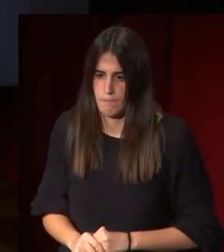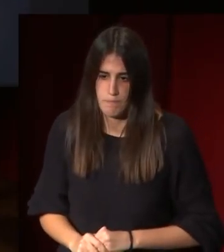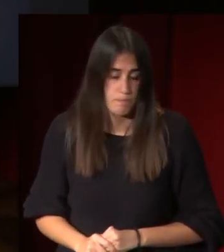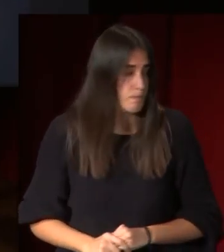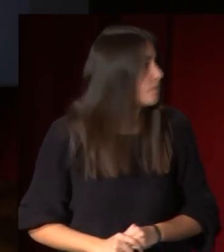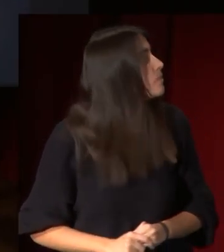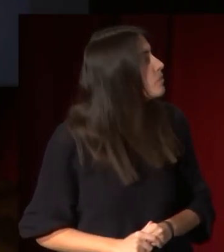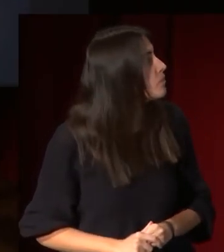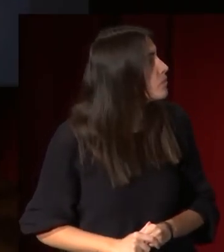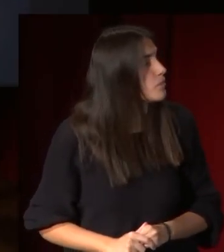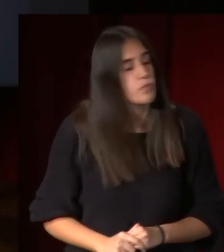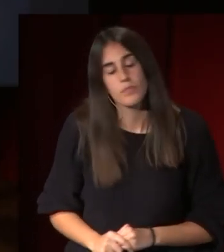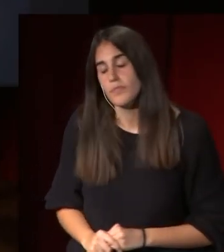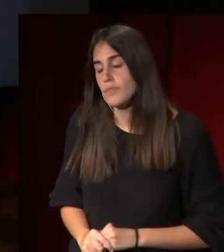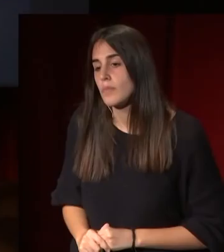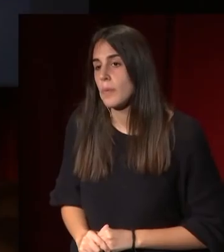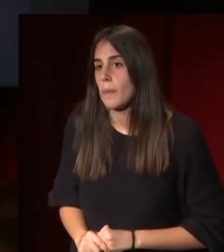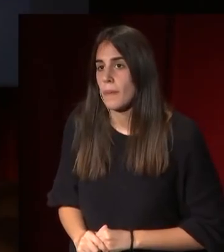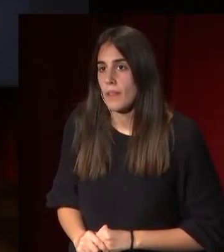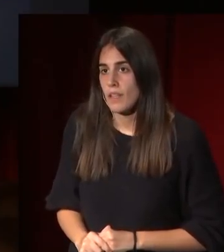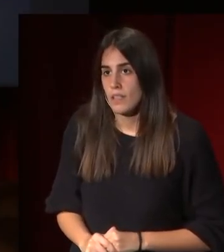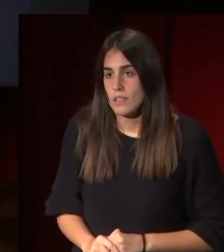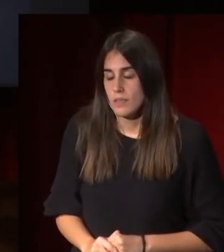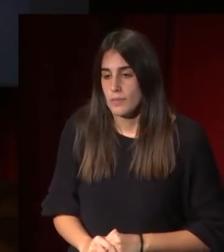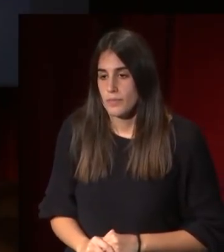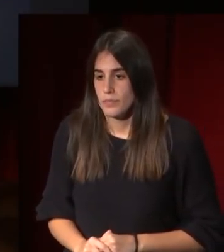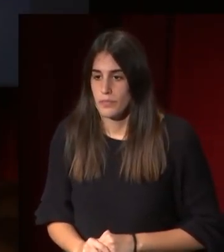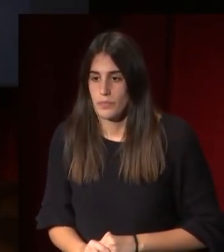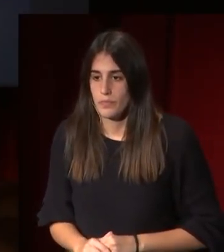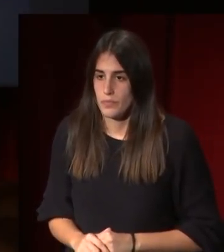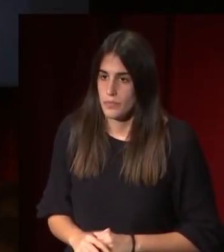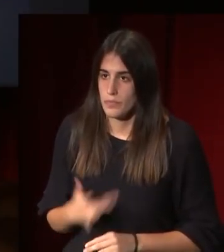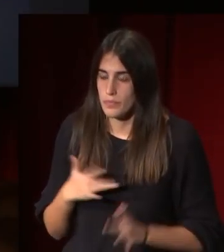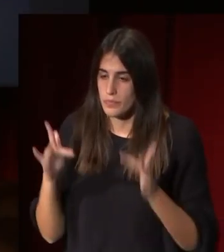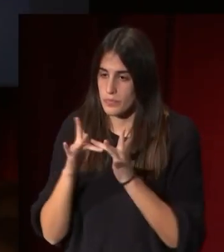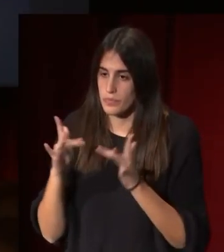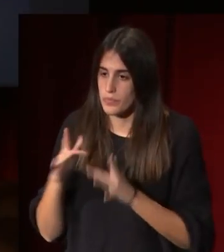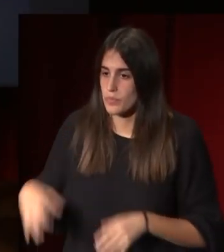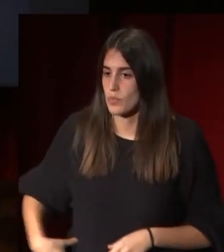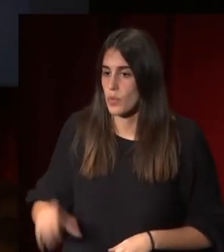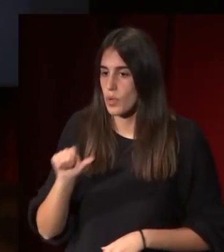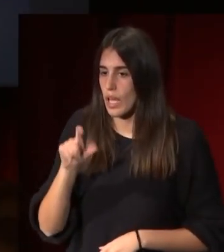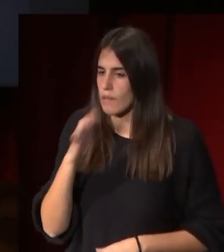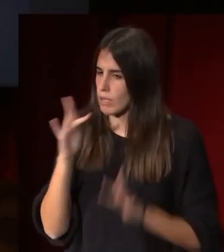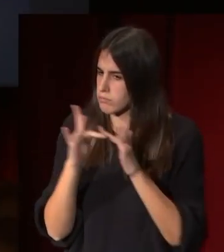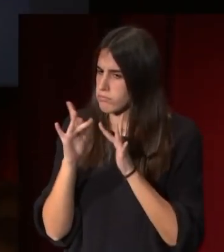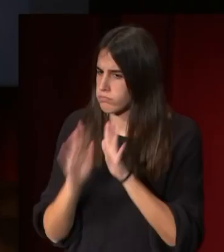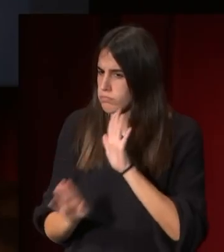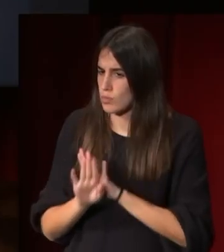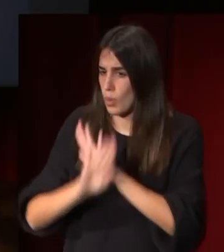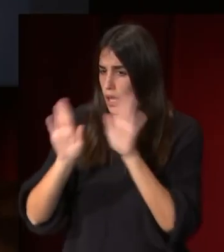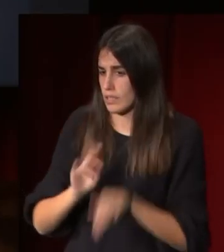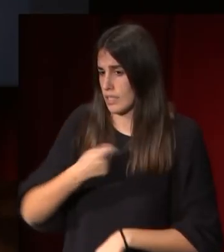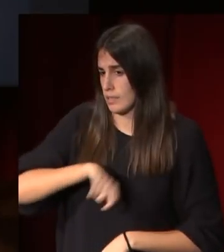él mantuvo esa relación con el duque de Alba hasta que luego volvió a España y por